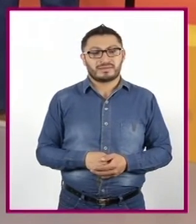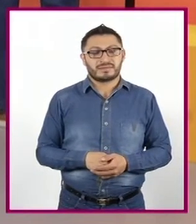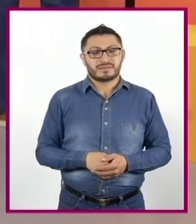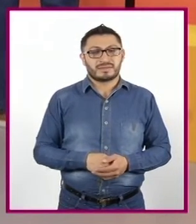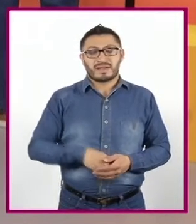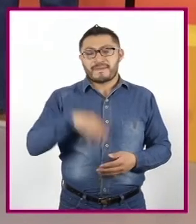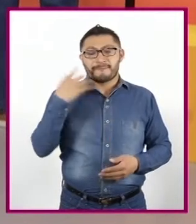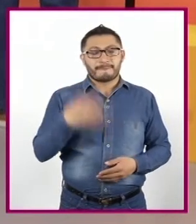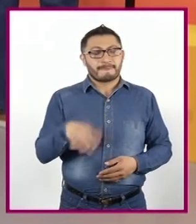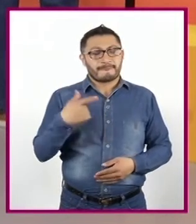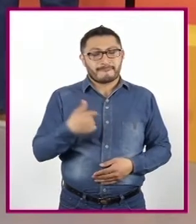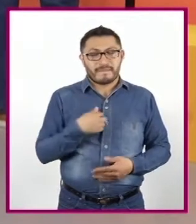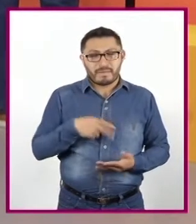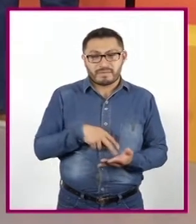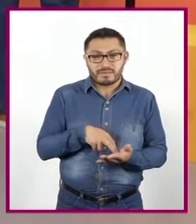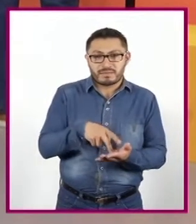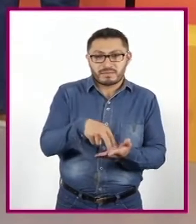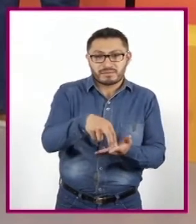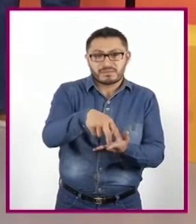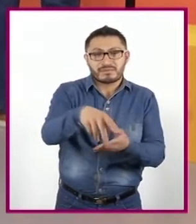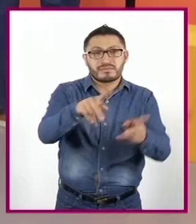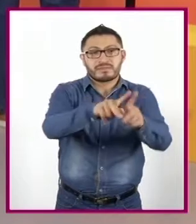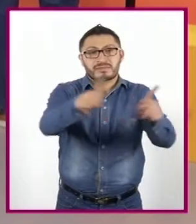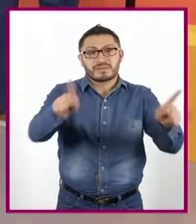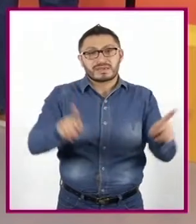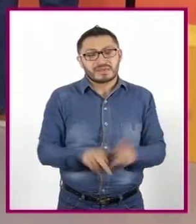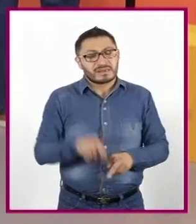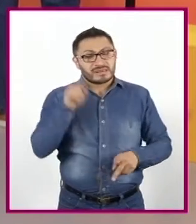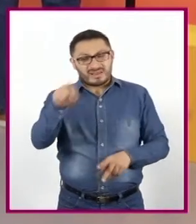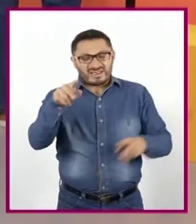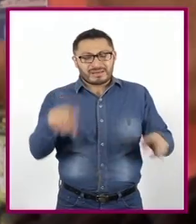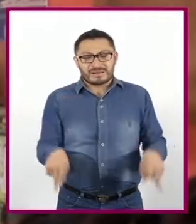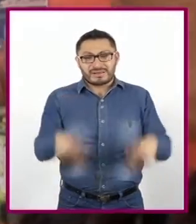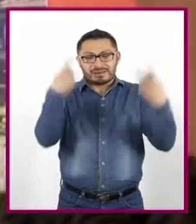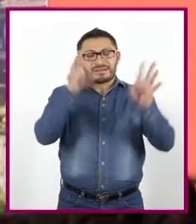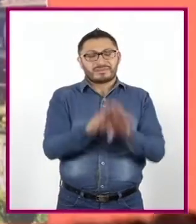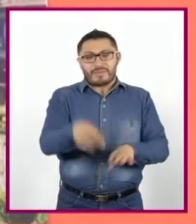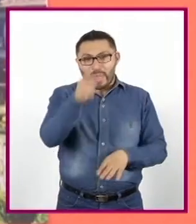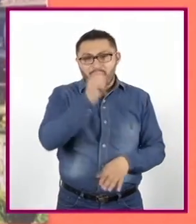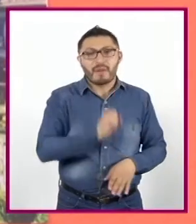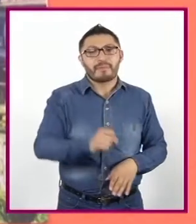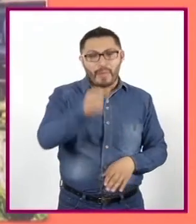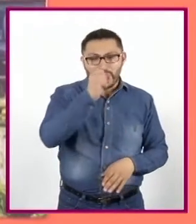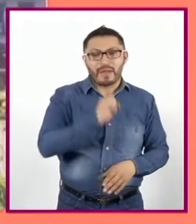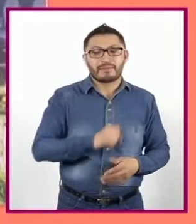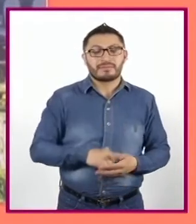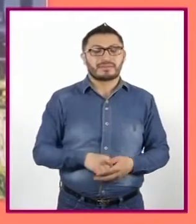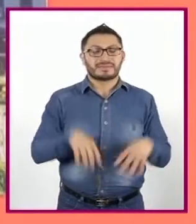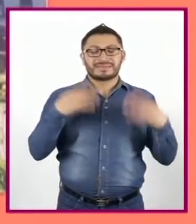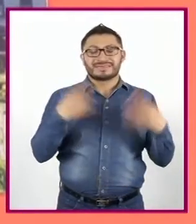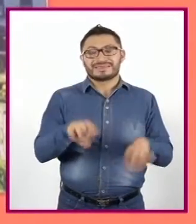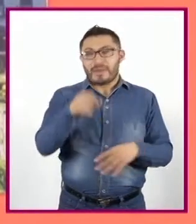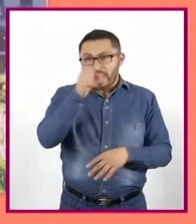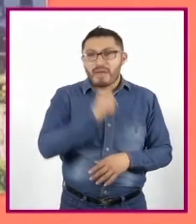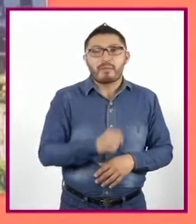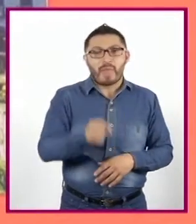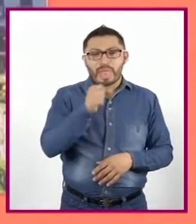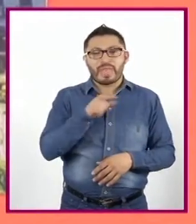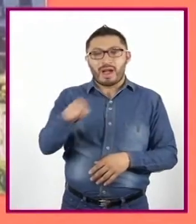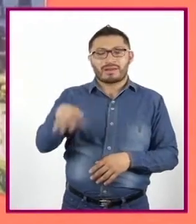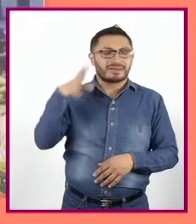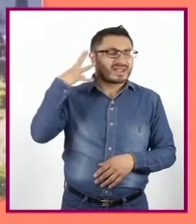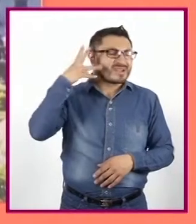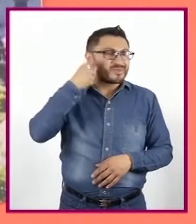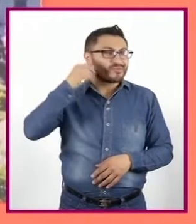Camino por la plazuela donde venden Ay, esa nieve Esa nieve de